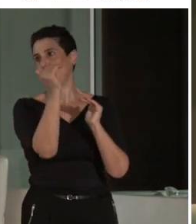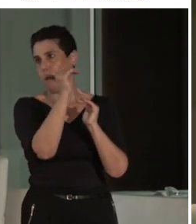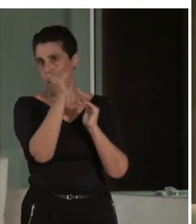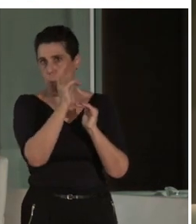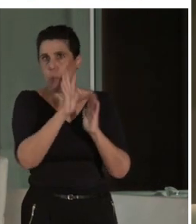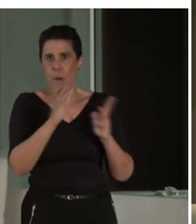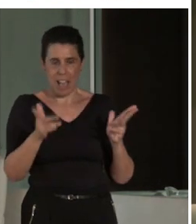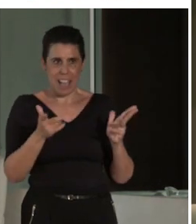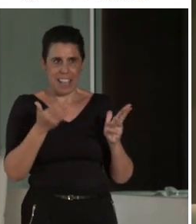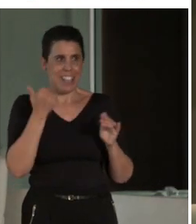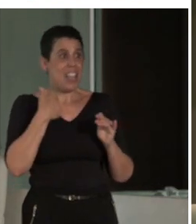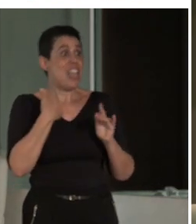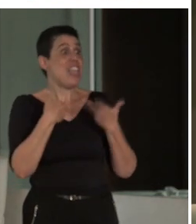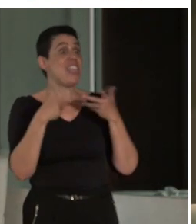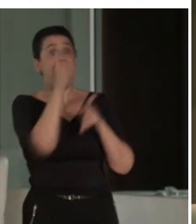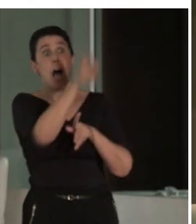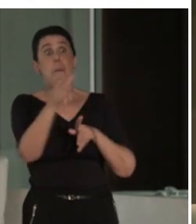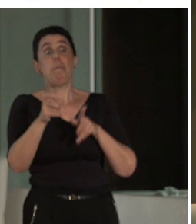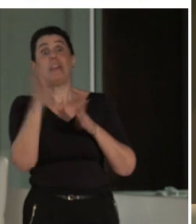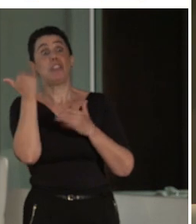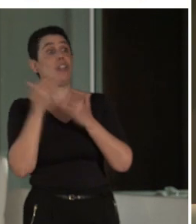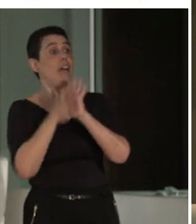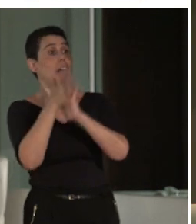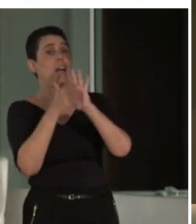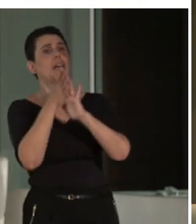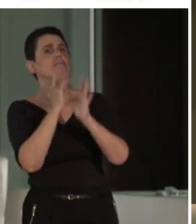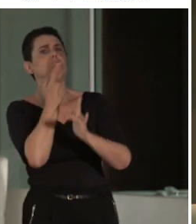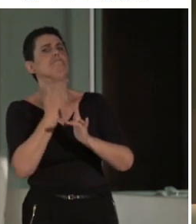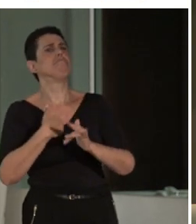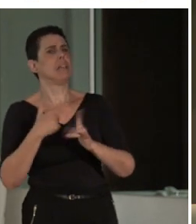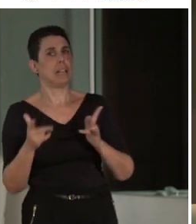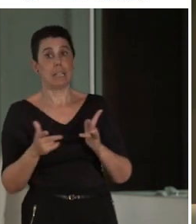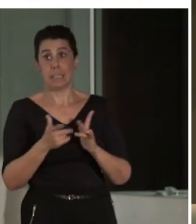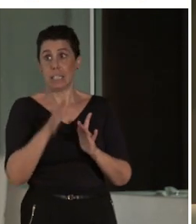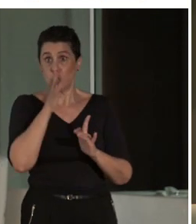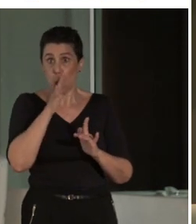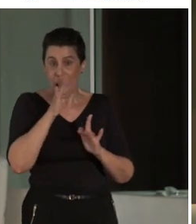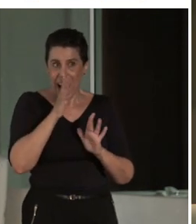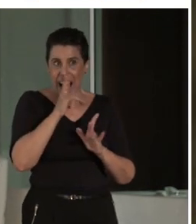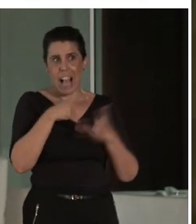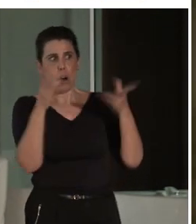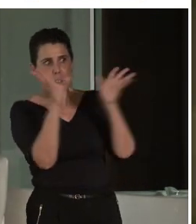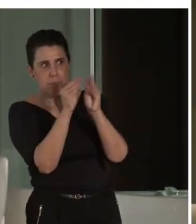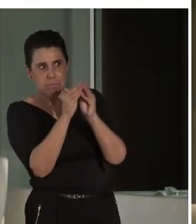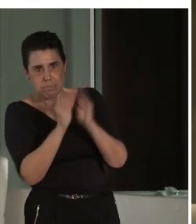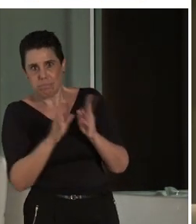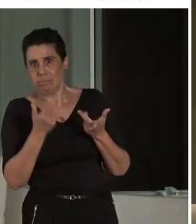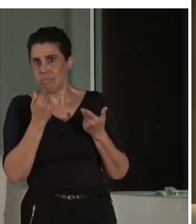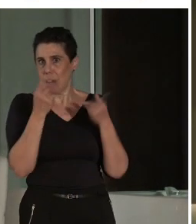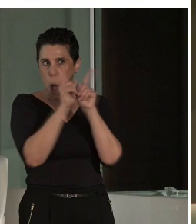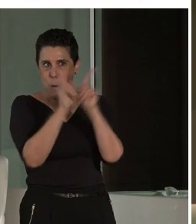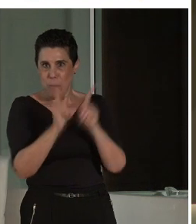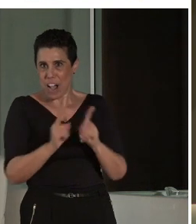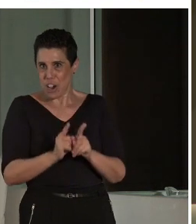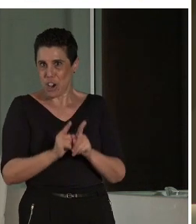además me lo habéis dicho todas las personas con las que he podido hablar, y haciendo un pequeñísimo recorrido, como digo, o sea, de puntillas, no lo